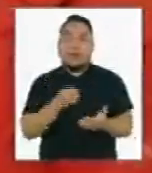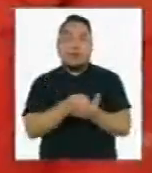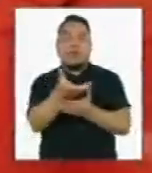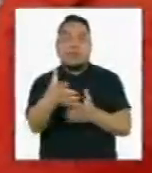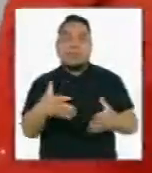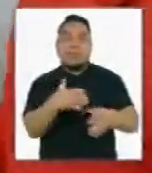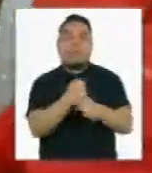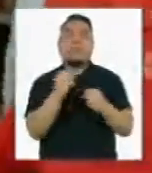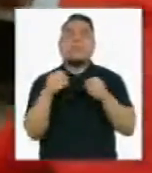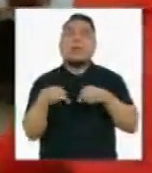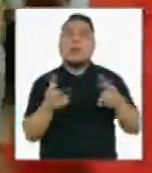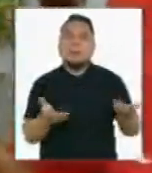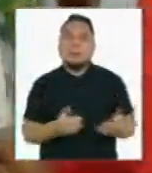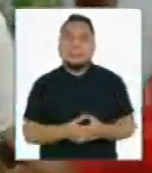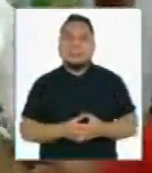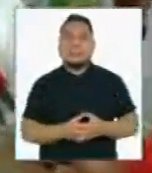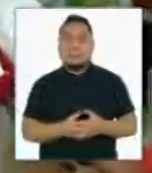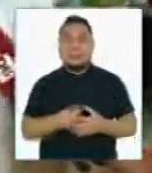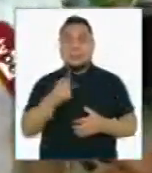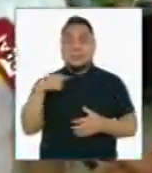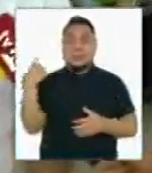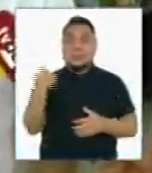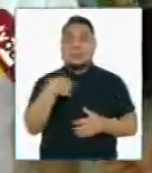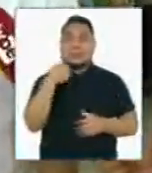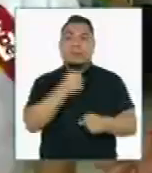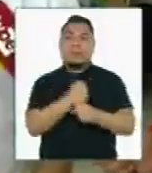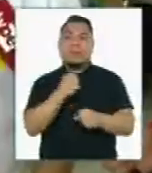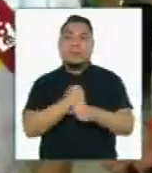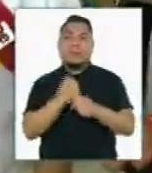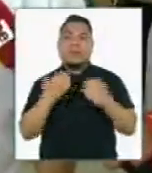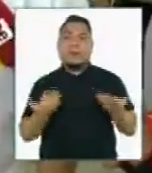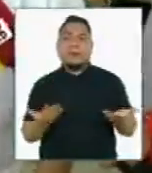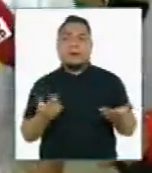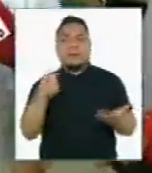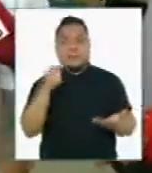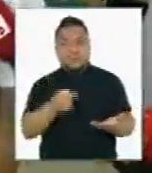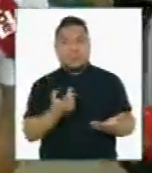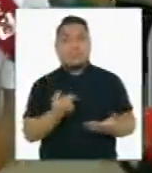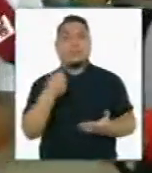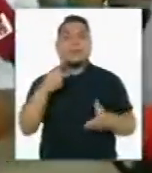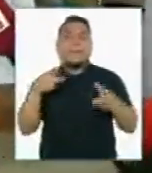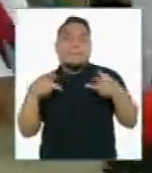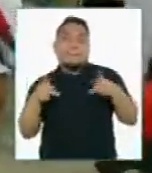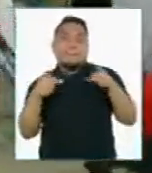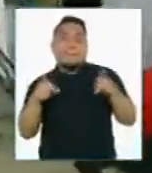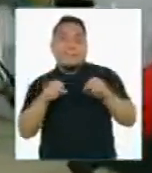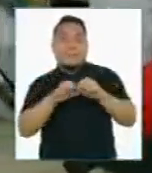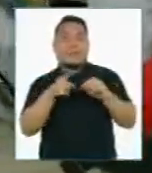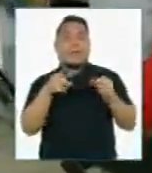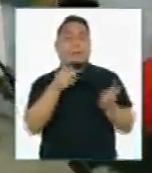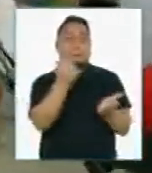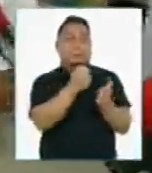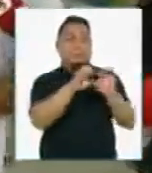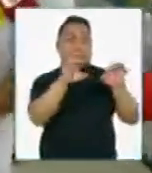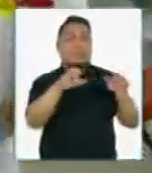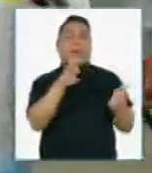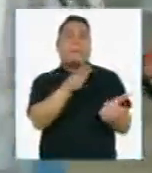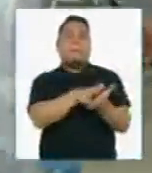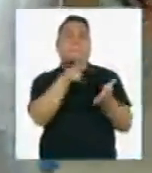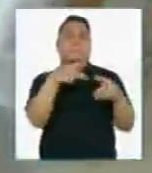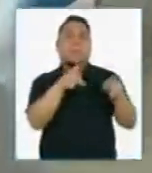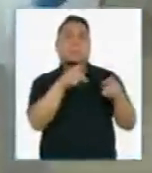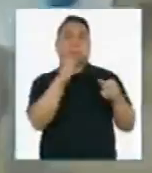dónde puedo llamar? ¿Cómo puedo hacer? Bueno, nosotros trabajamos en base a un permiso, a un registro sanitario, ¿no?